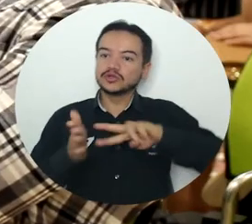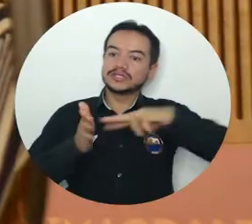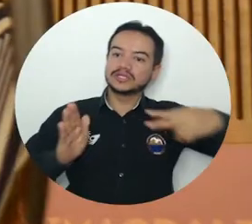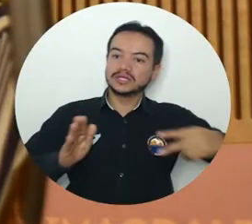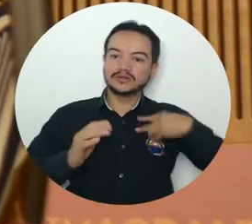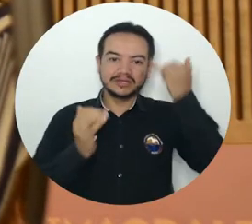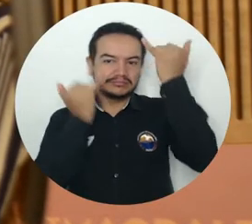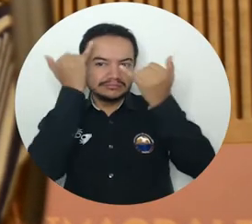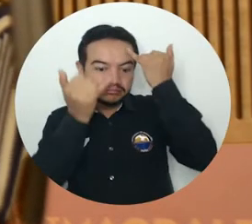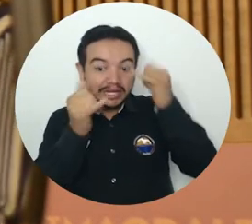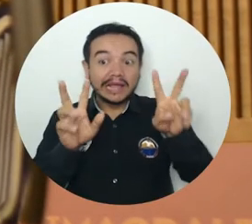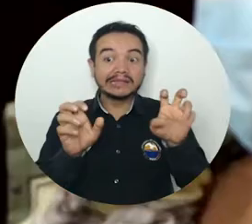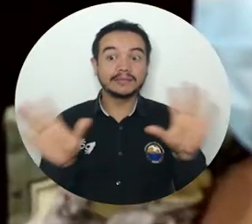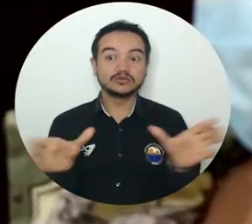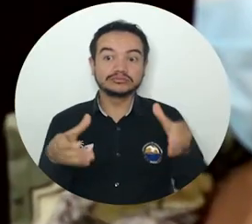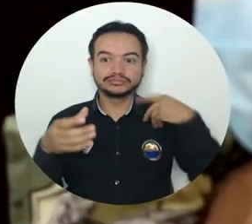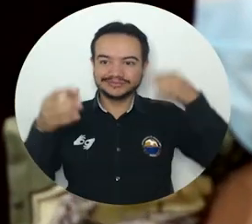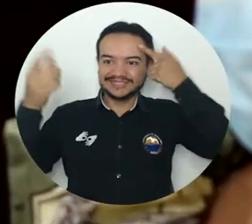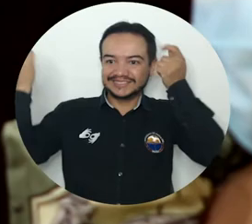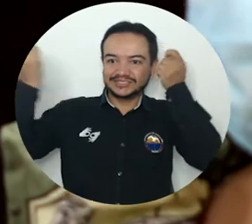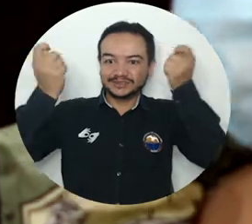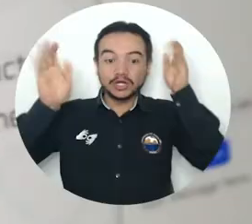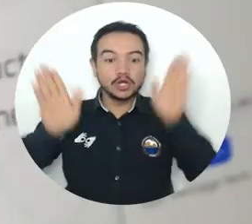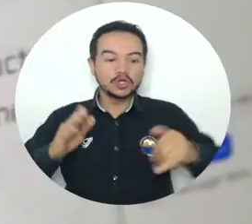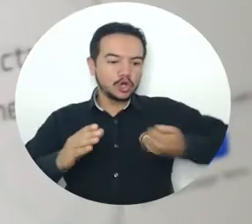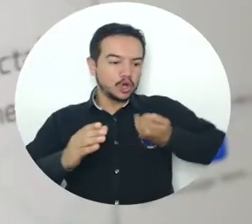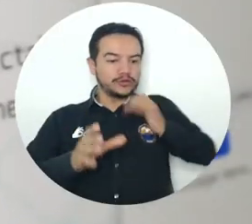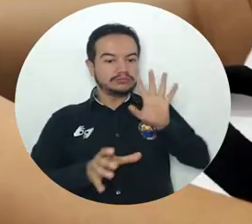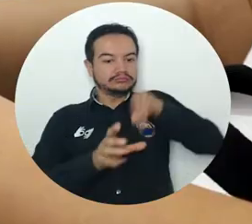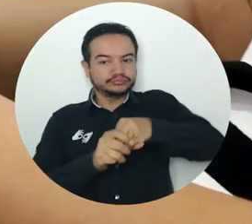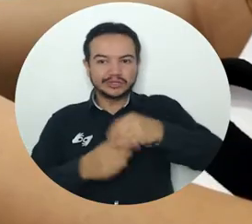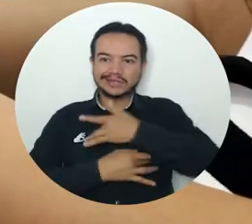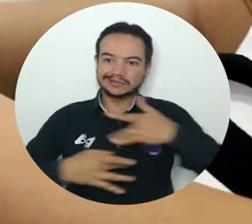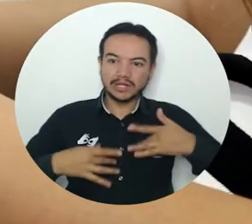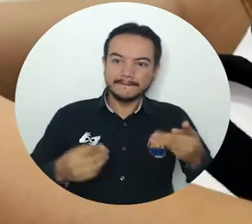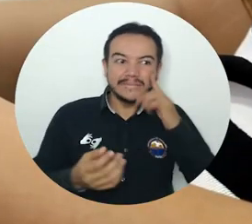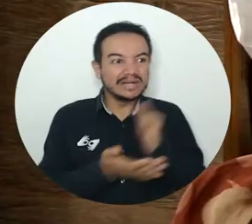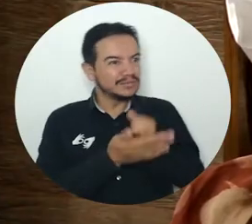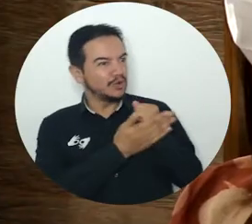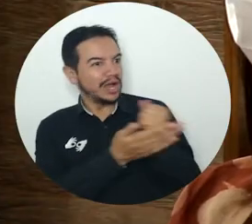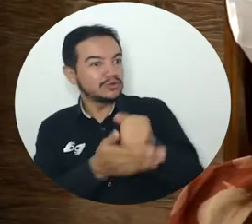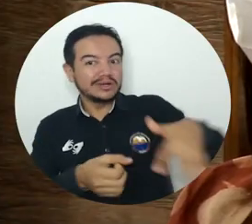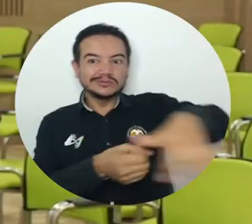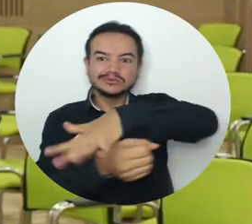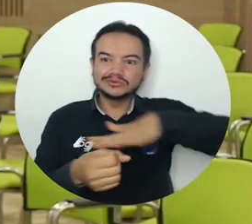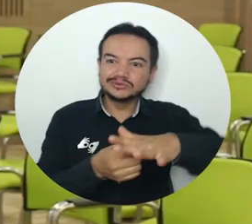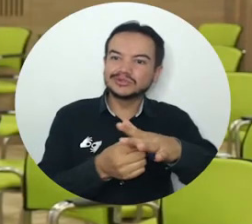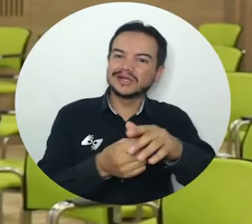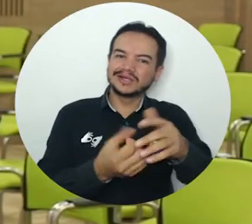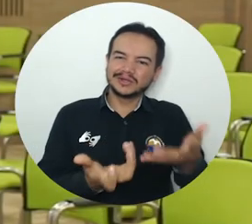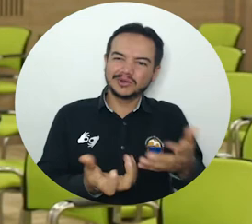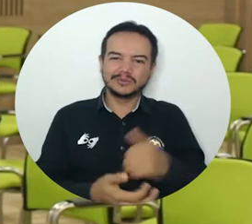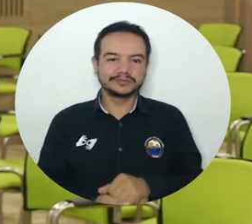el marco de la estrategia Talento Joven en Salud y compartieron significativos aportes para transformar la realidad actual en salud mental. Nos permite